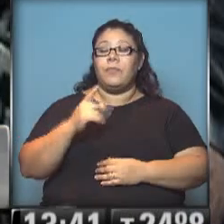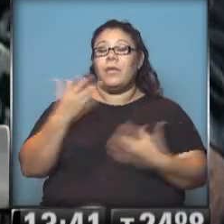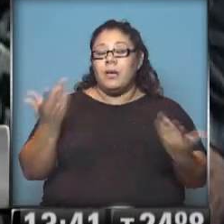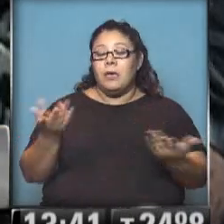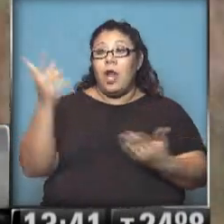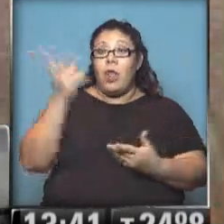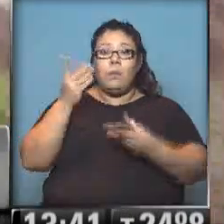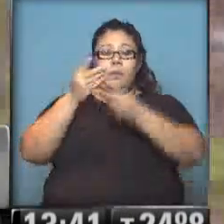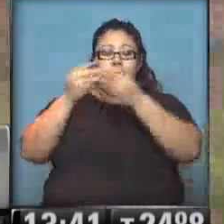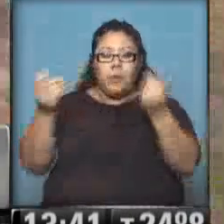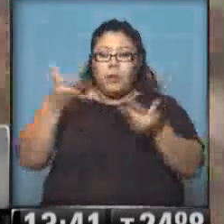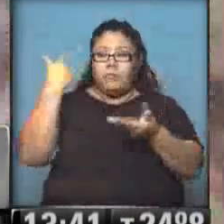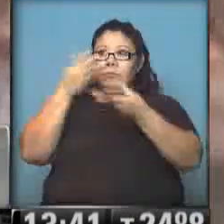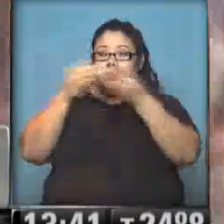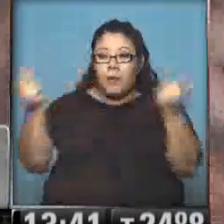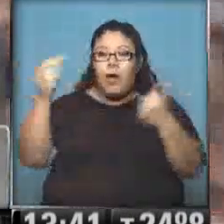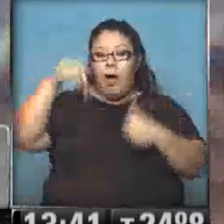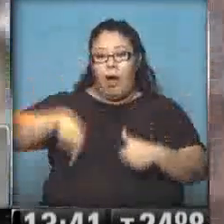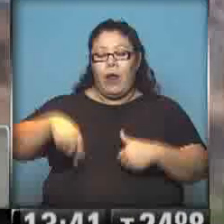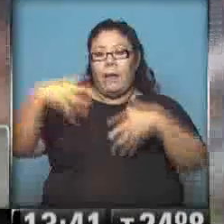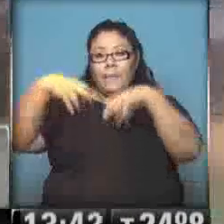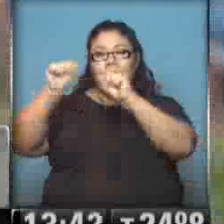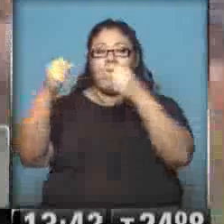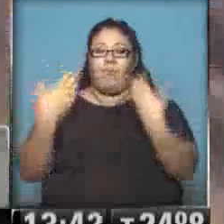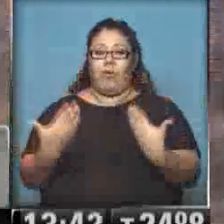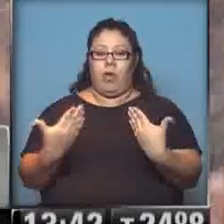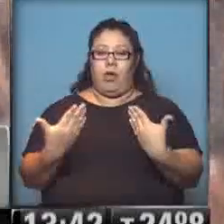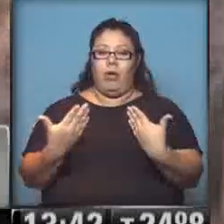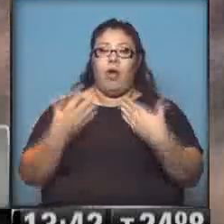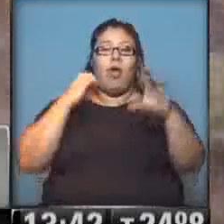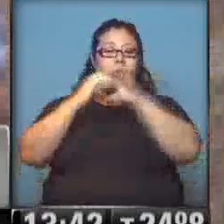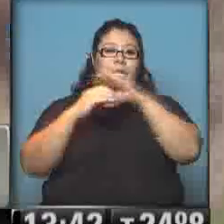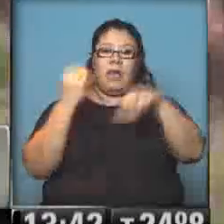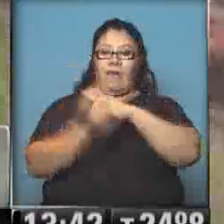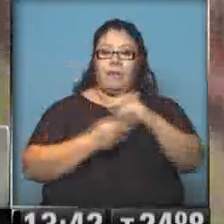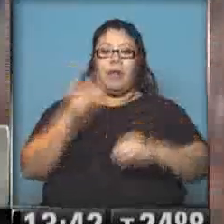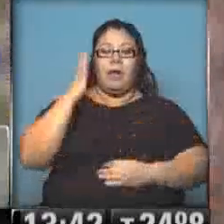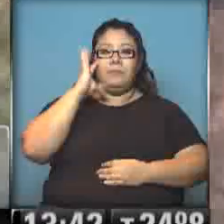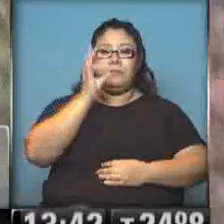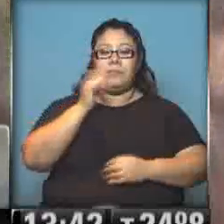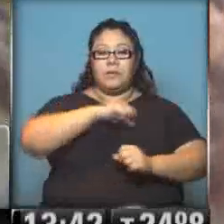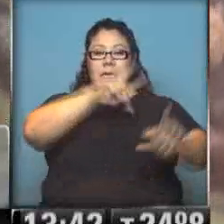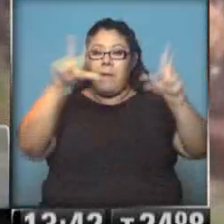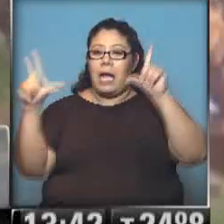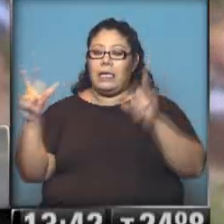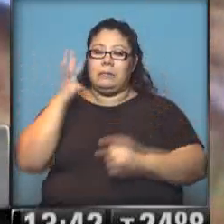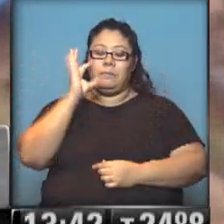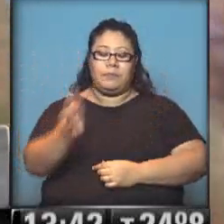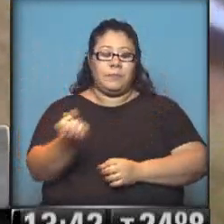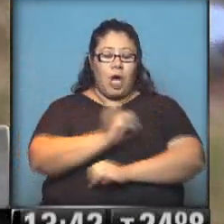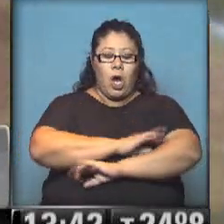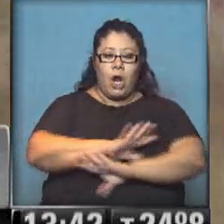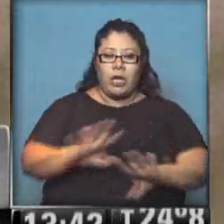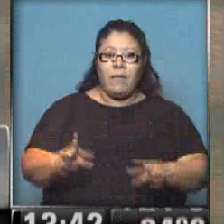finalmente Ellos lograron Dar con su familia Y dar señales de vida Miren eso Son imágenes impresionantes De lo que ocurrió Como decimos